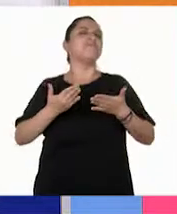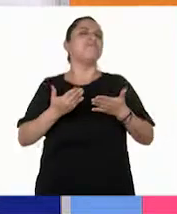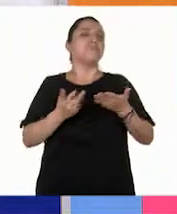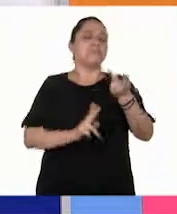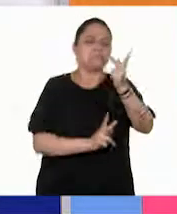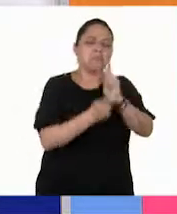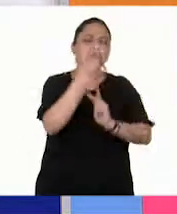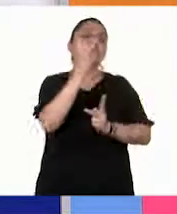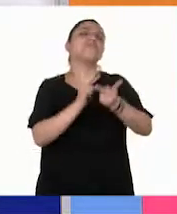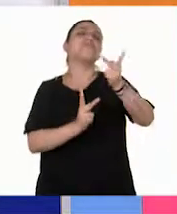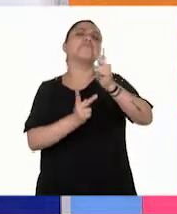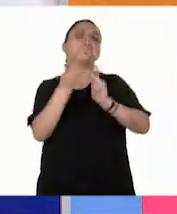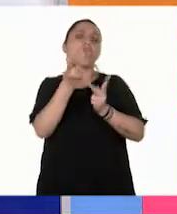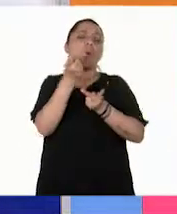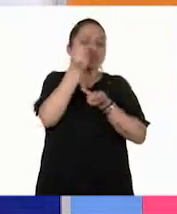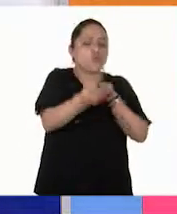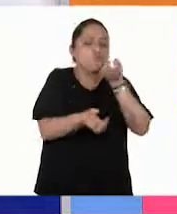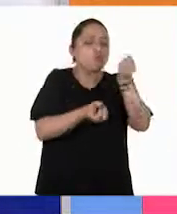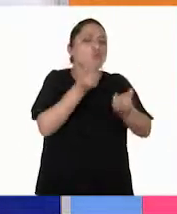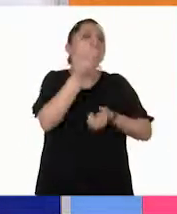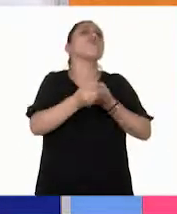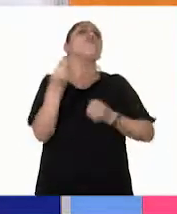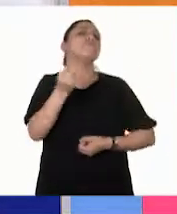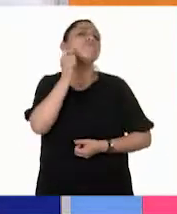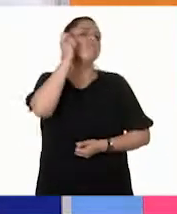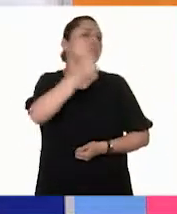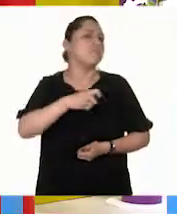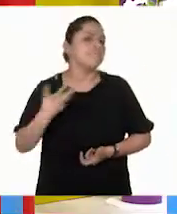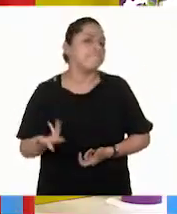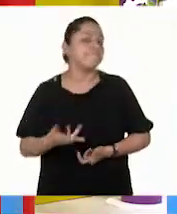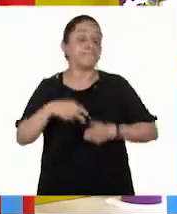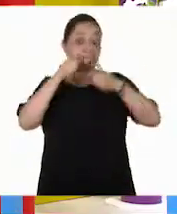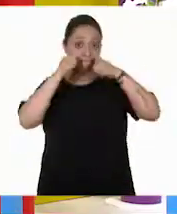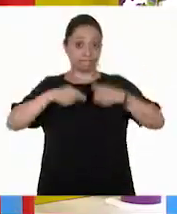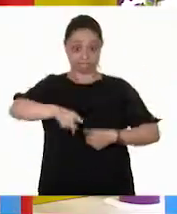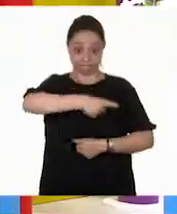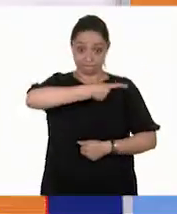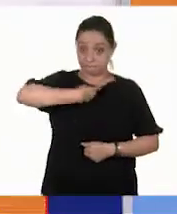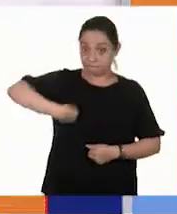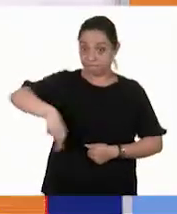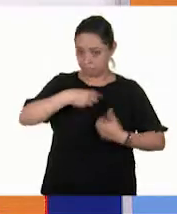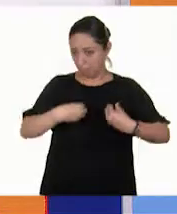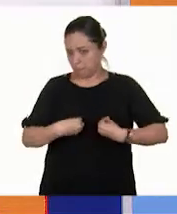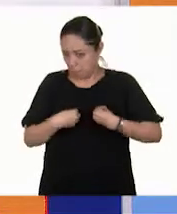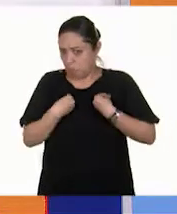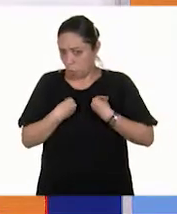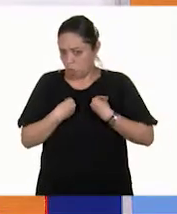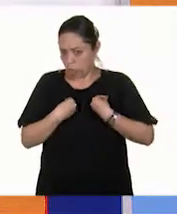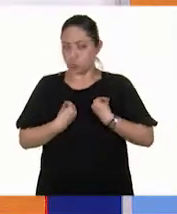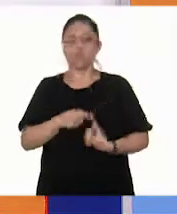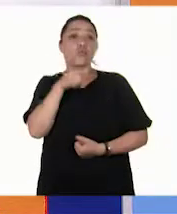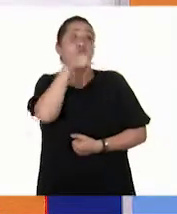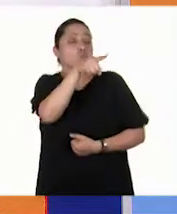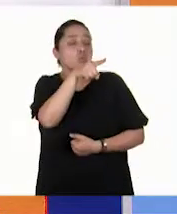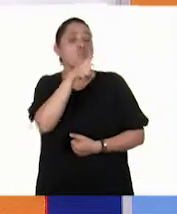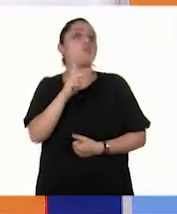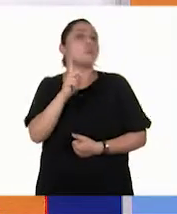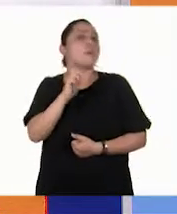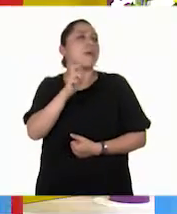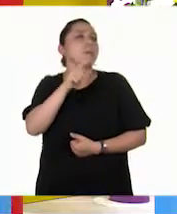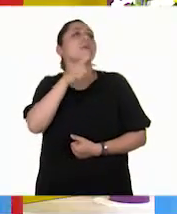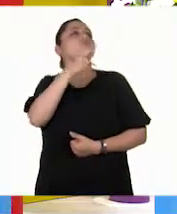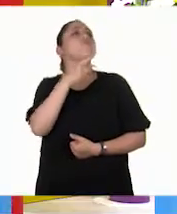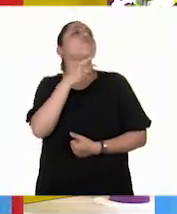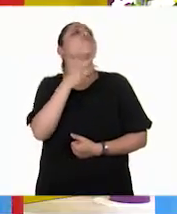plantas. Miren, niñas y niños, pongan atención. Pepe, nosotros somos seres vivos. ¿Tú qué necesitas para que estés bien?